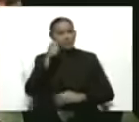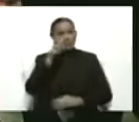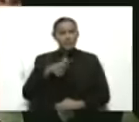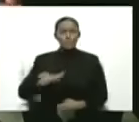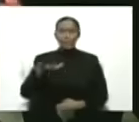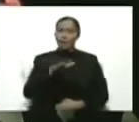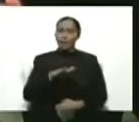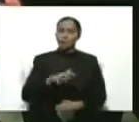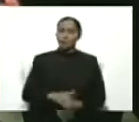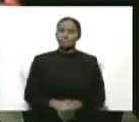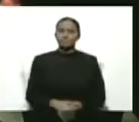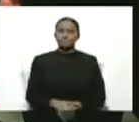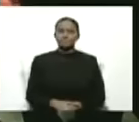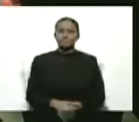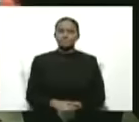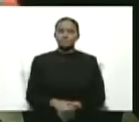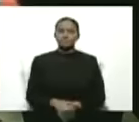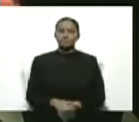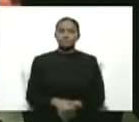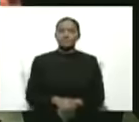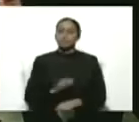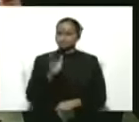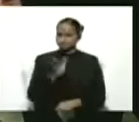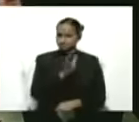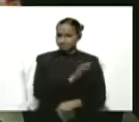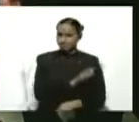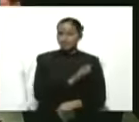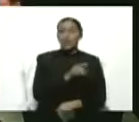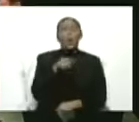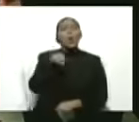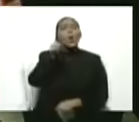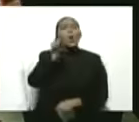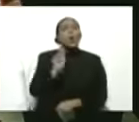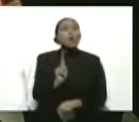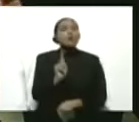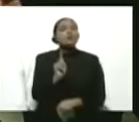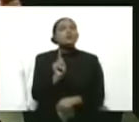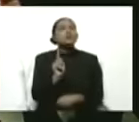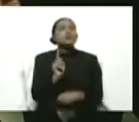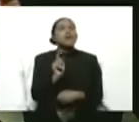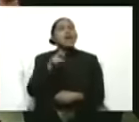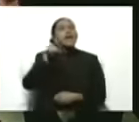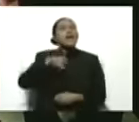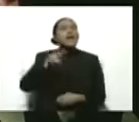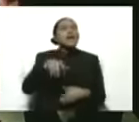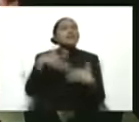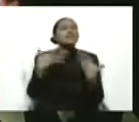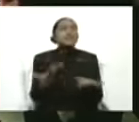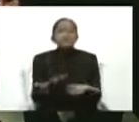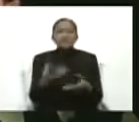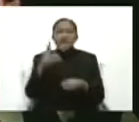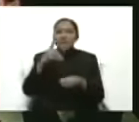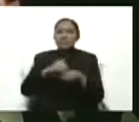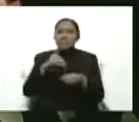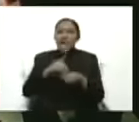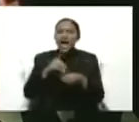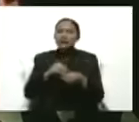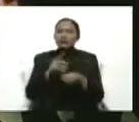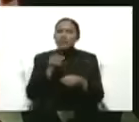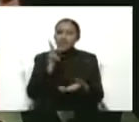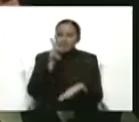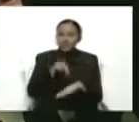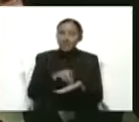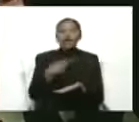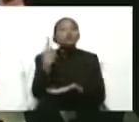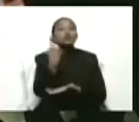Único requisito para participar en el simulacro del día de mañana es la cédula de